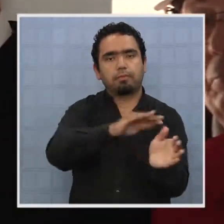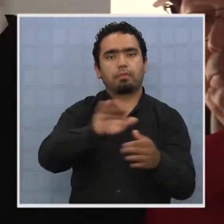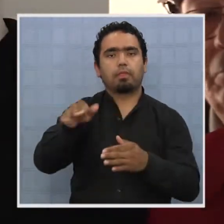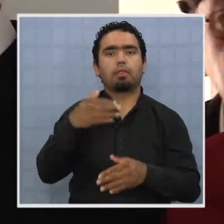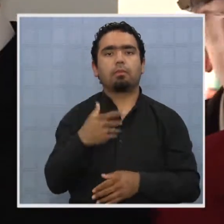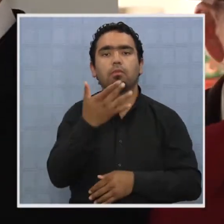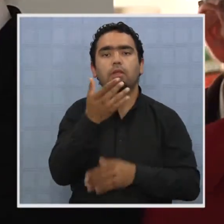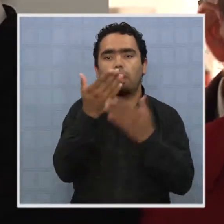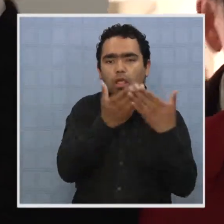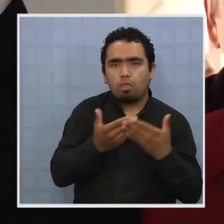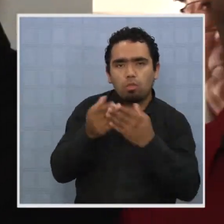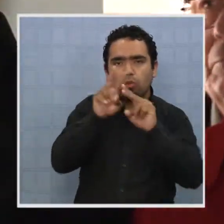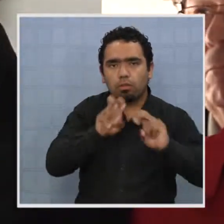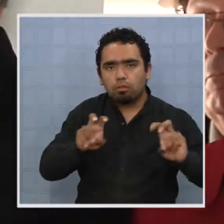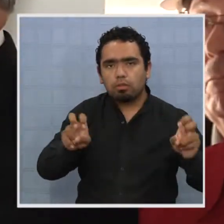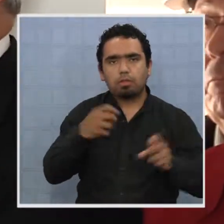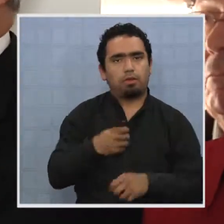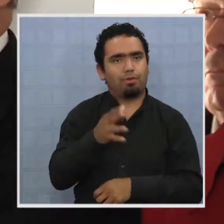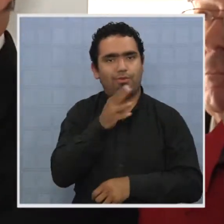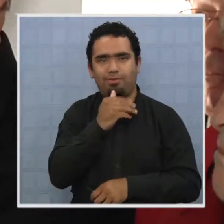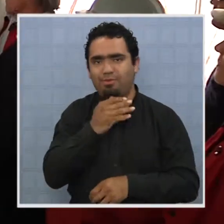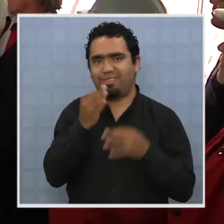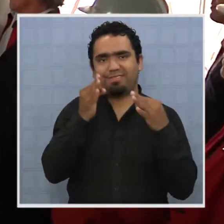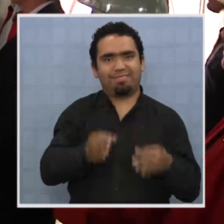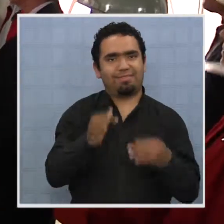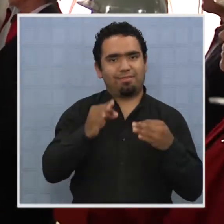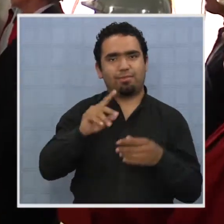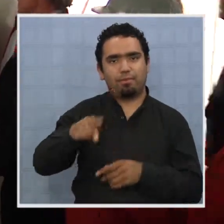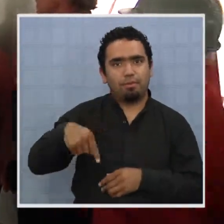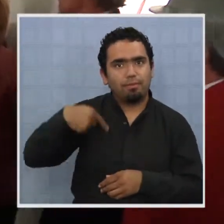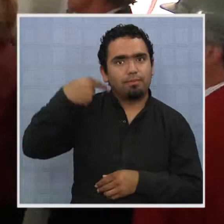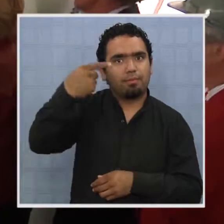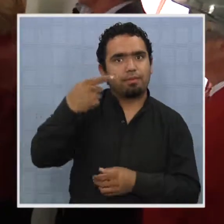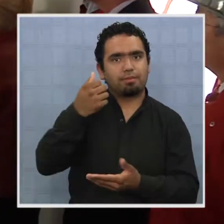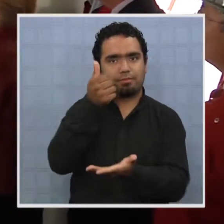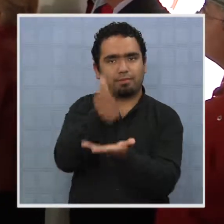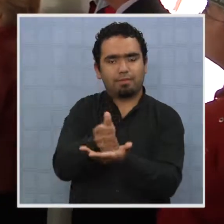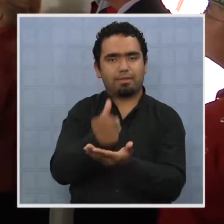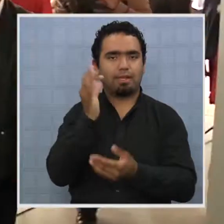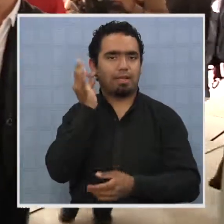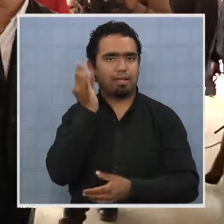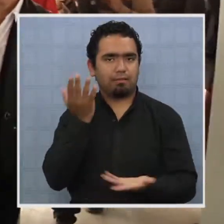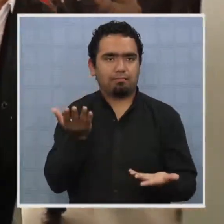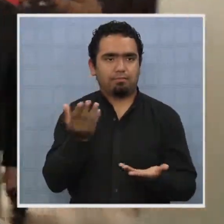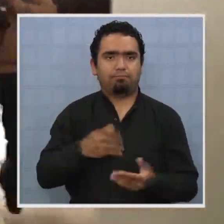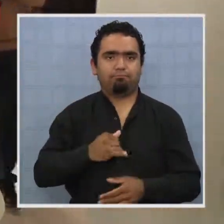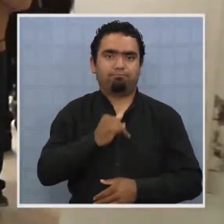estudios no estaría segura la reelección de la candidata oficialista para el sillón alcaldicio.